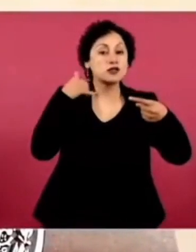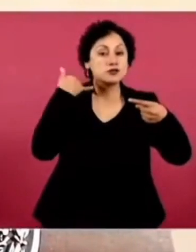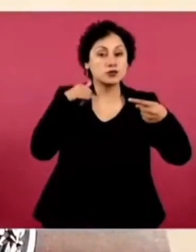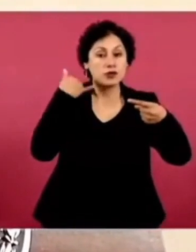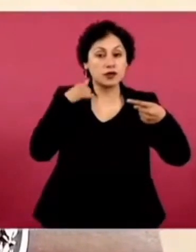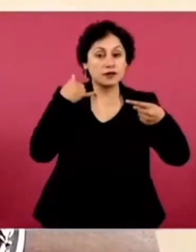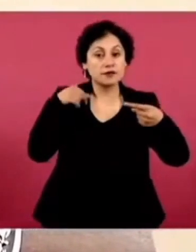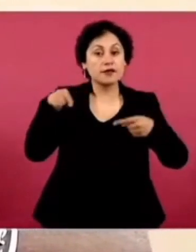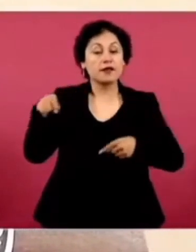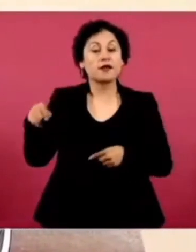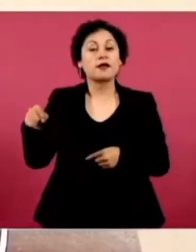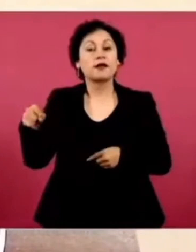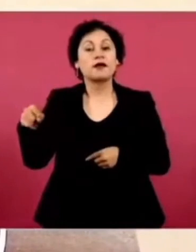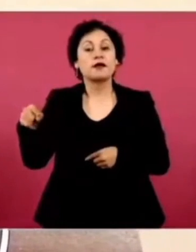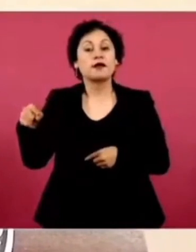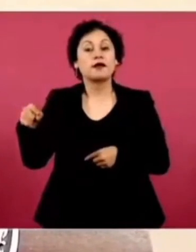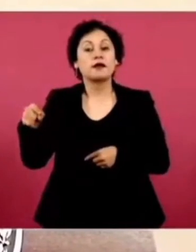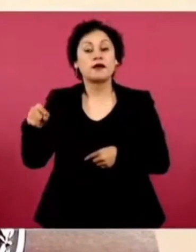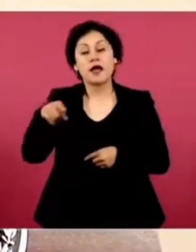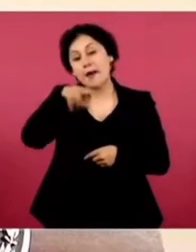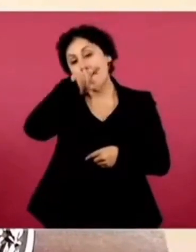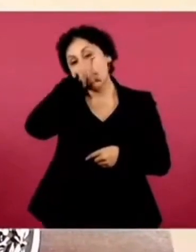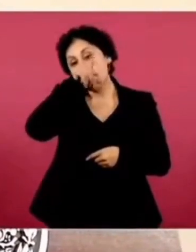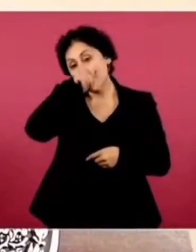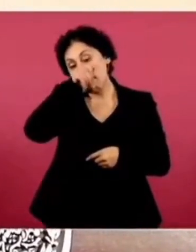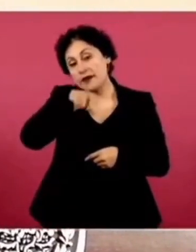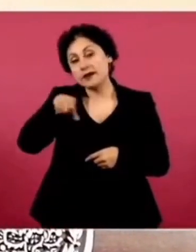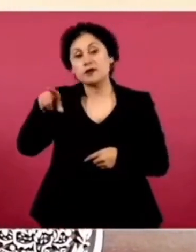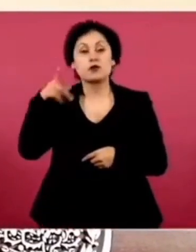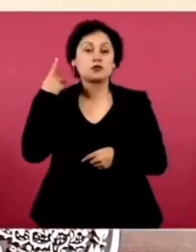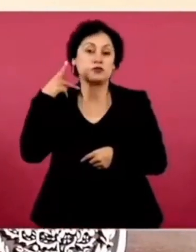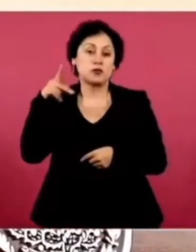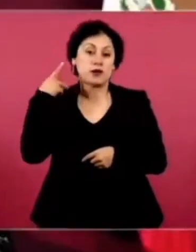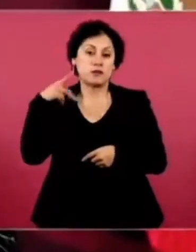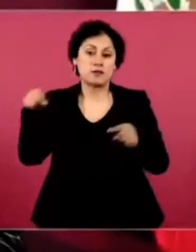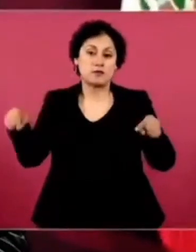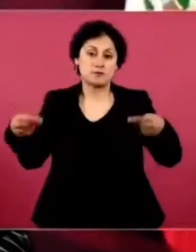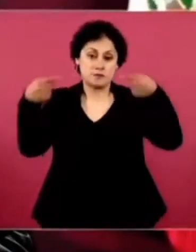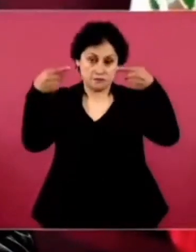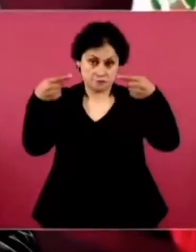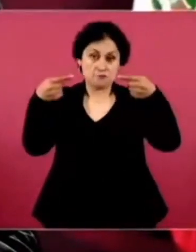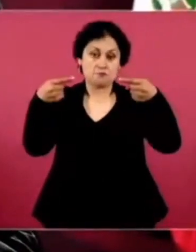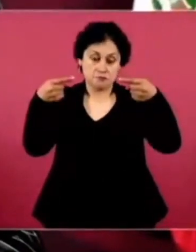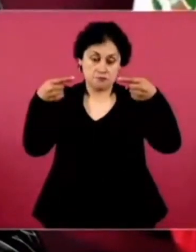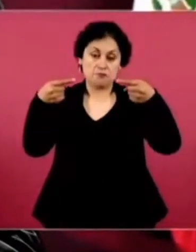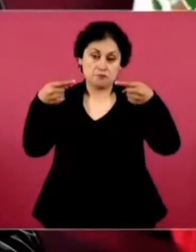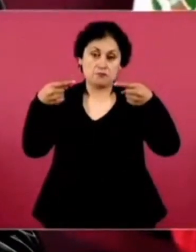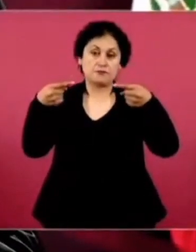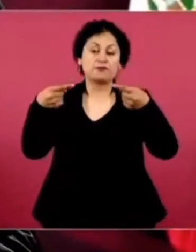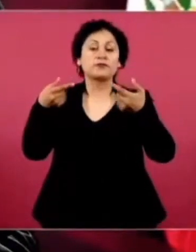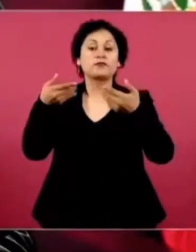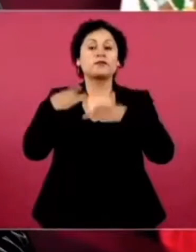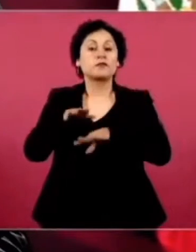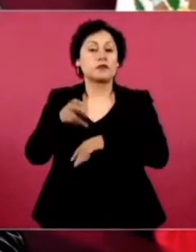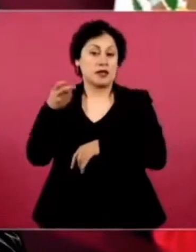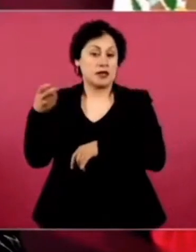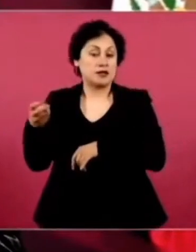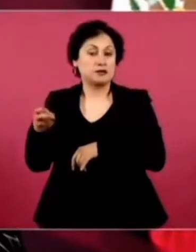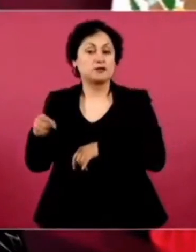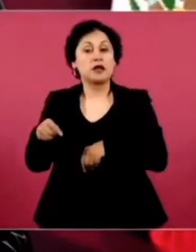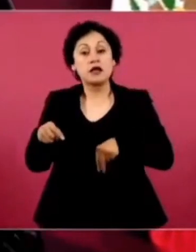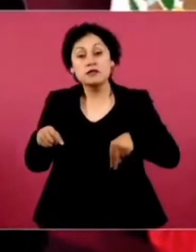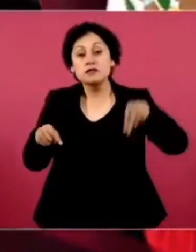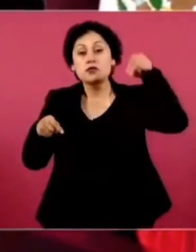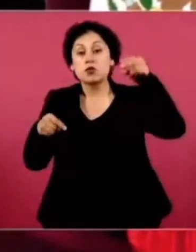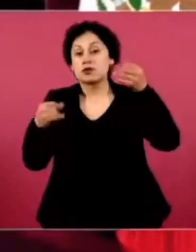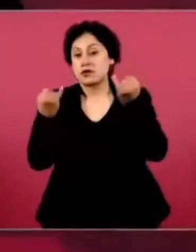contra Pericos del Puebla. Entonces, en el sur y en el norte, también